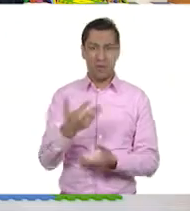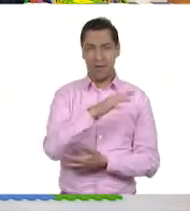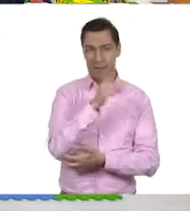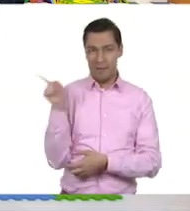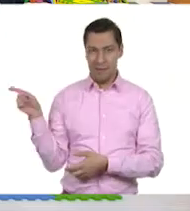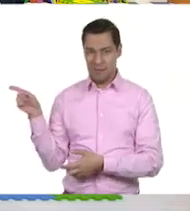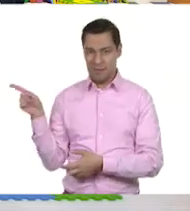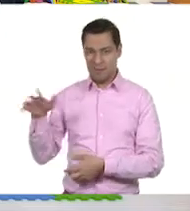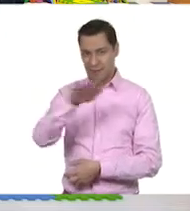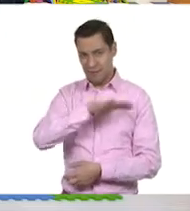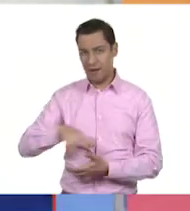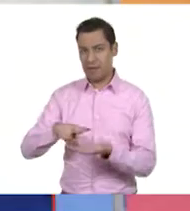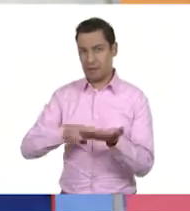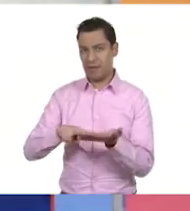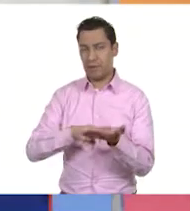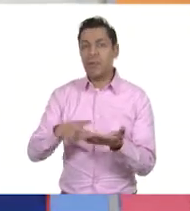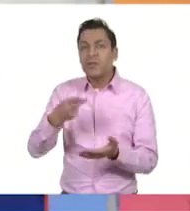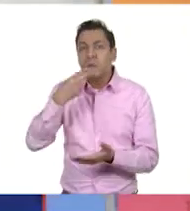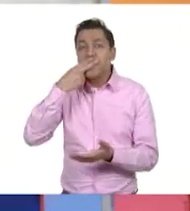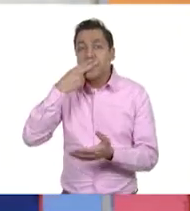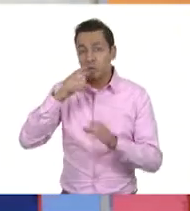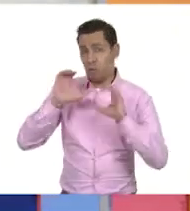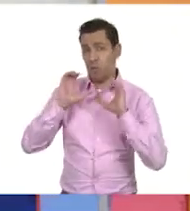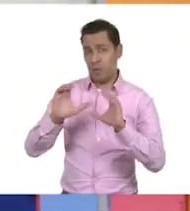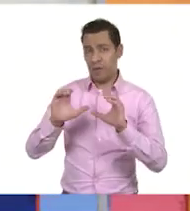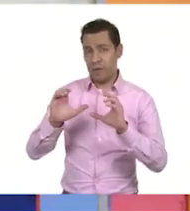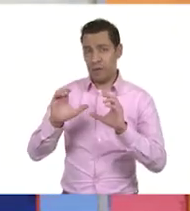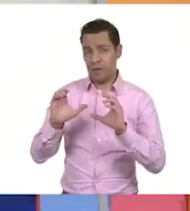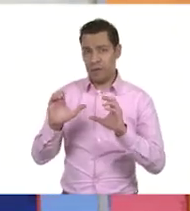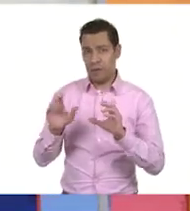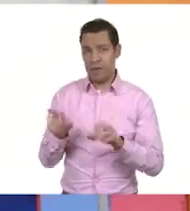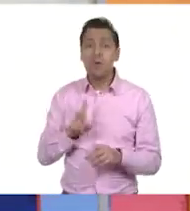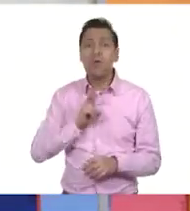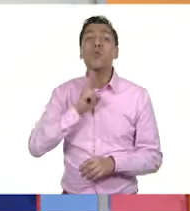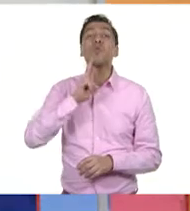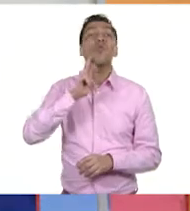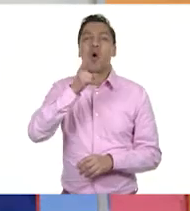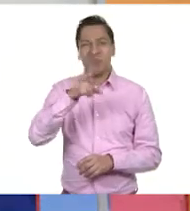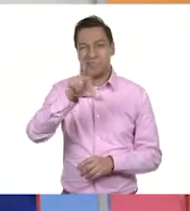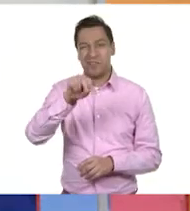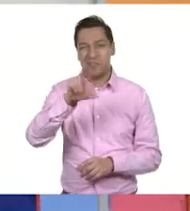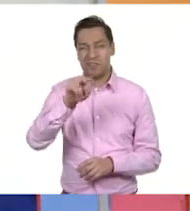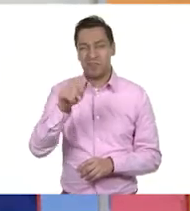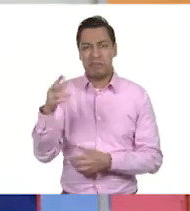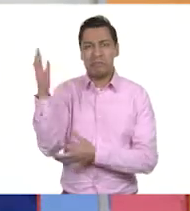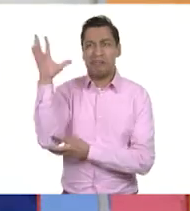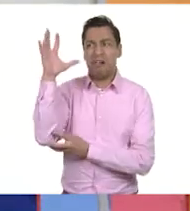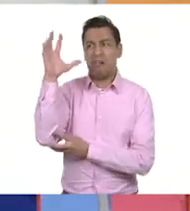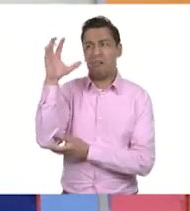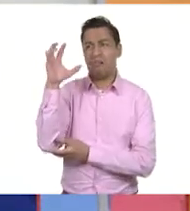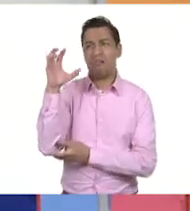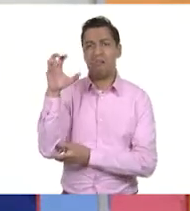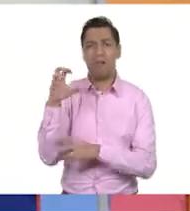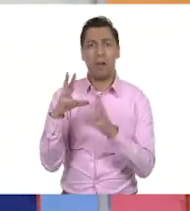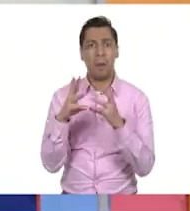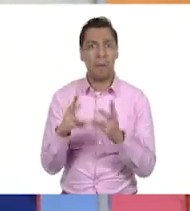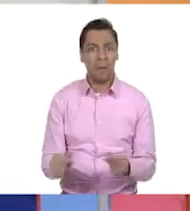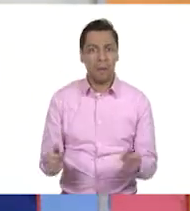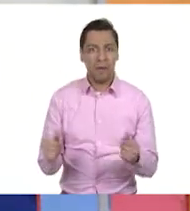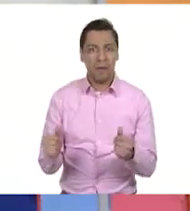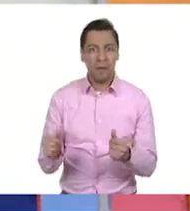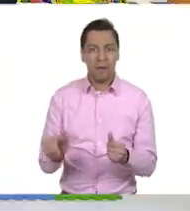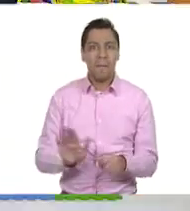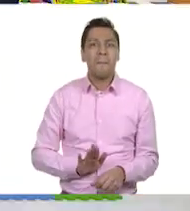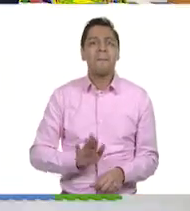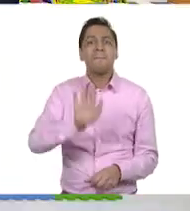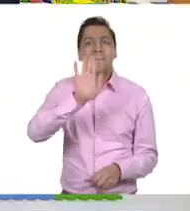verdes, conservarlas. El mundo, aunque no tiene voz, nos está diciendo, me están haciendo daño, ayúdenme. Sí, completamente